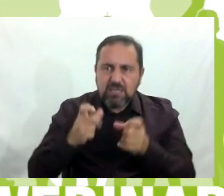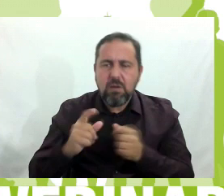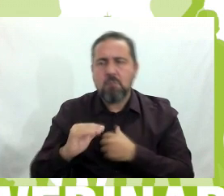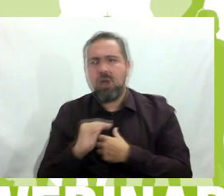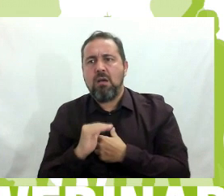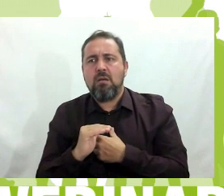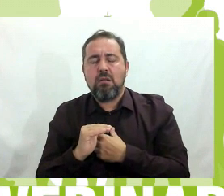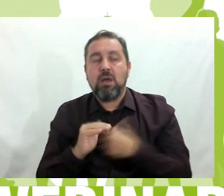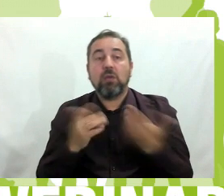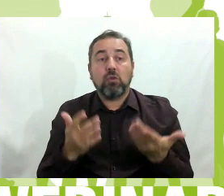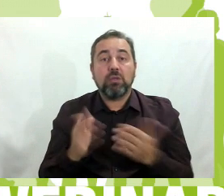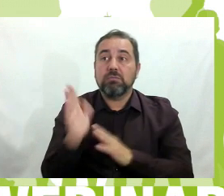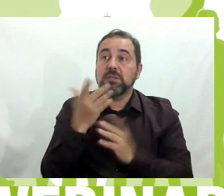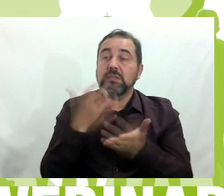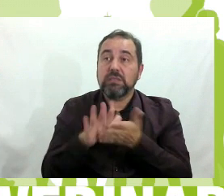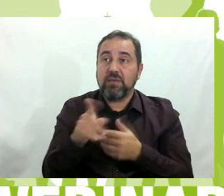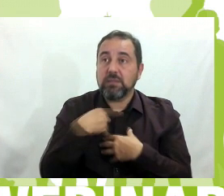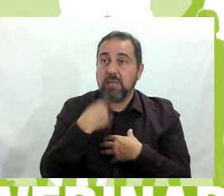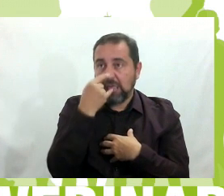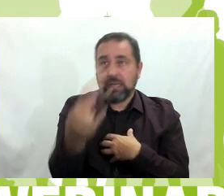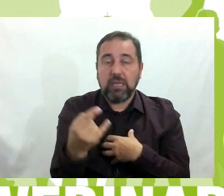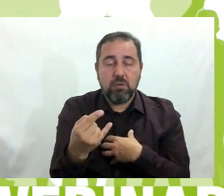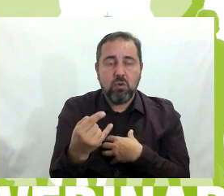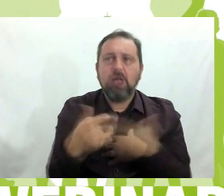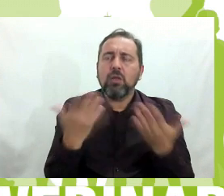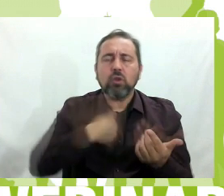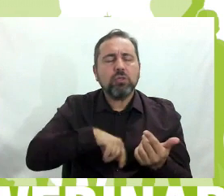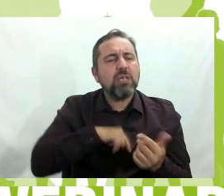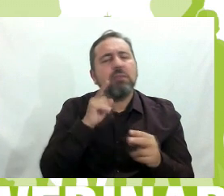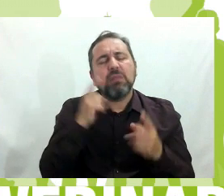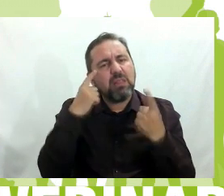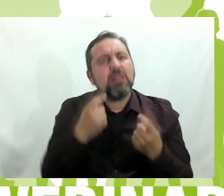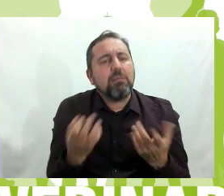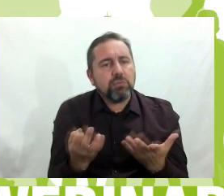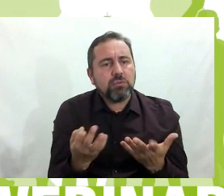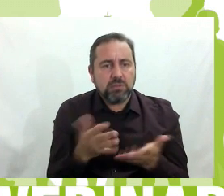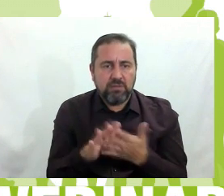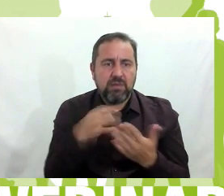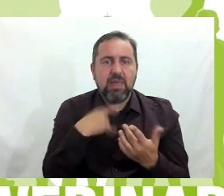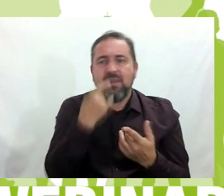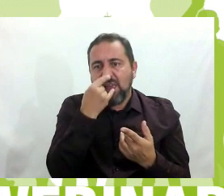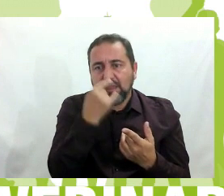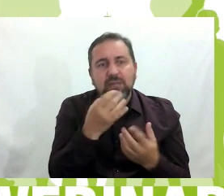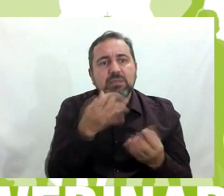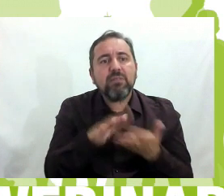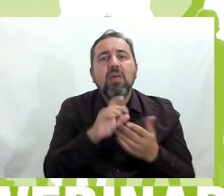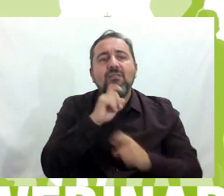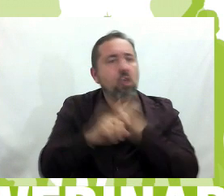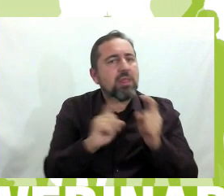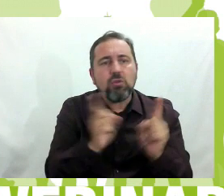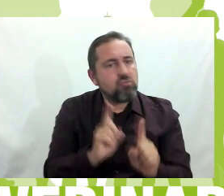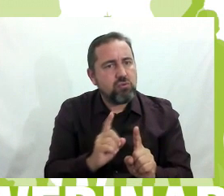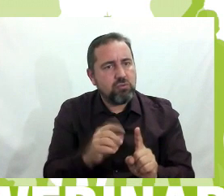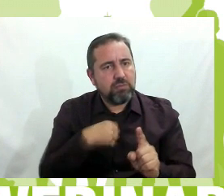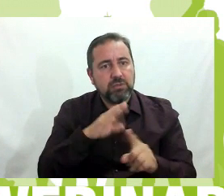y eso nos lo ponen como atractivo. Entonces nosotros lo que intentamos es dar atractivo a lo no violento, socializar a